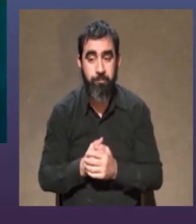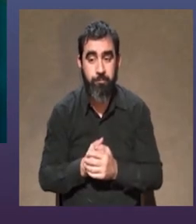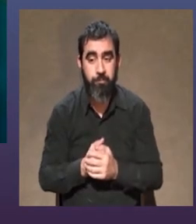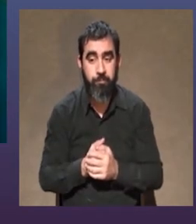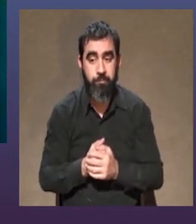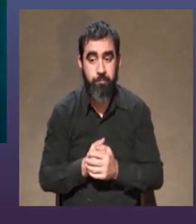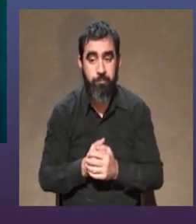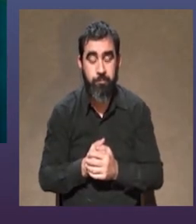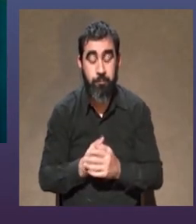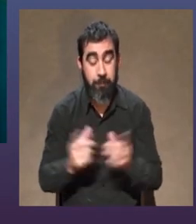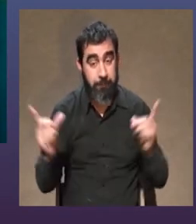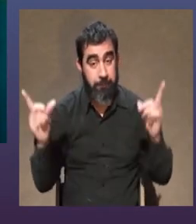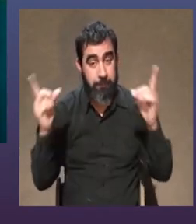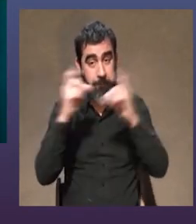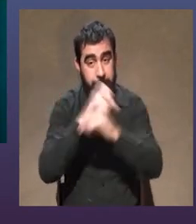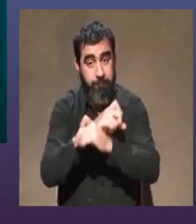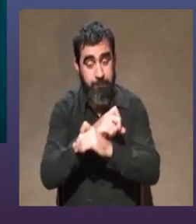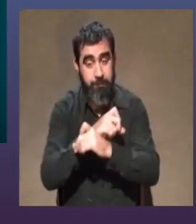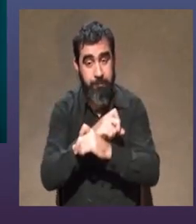qué difícil